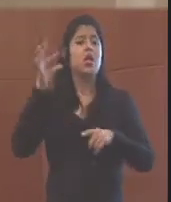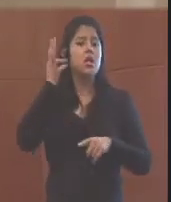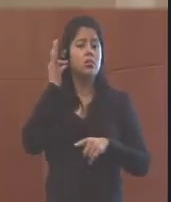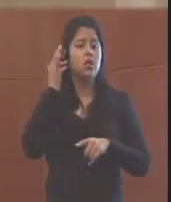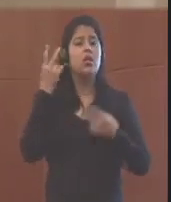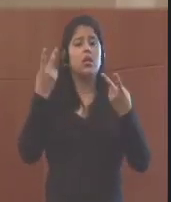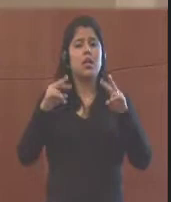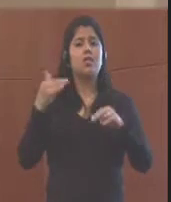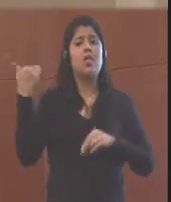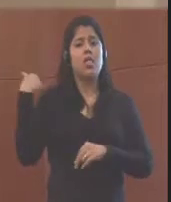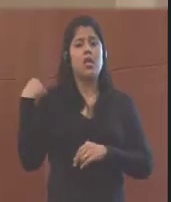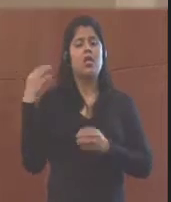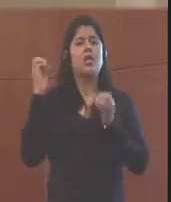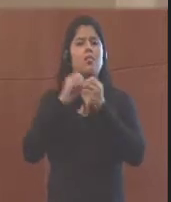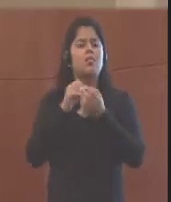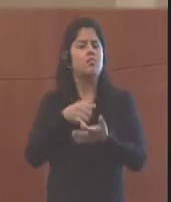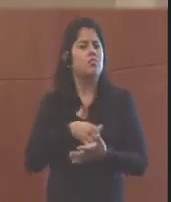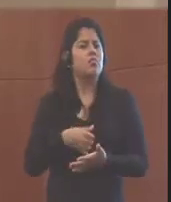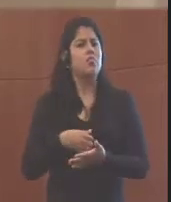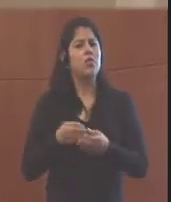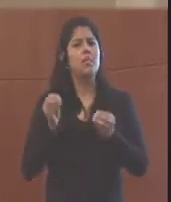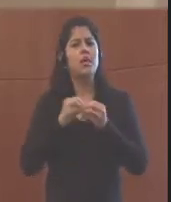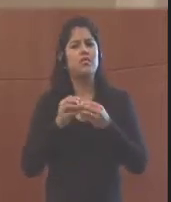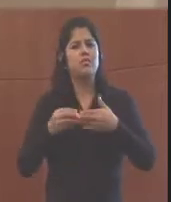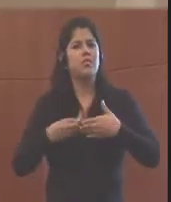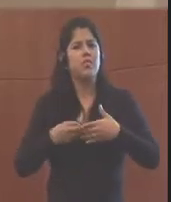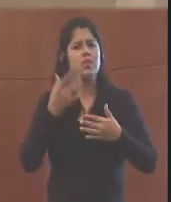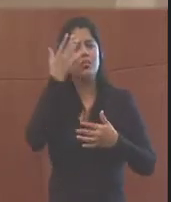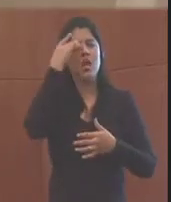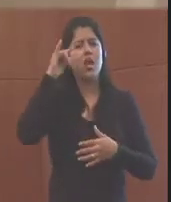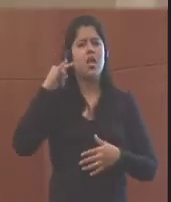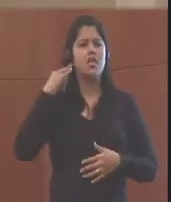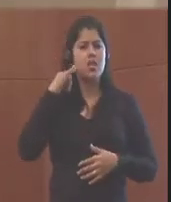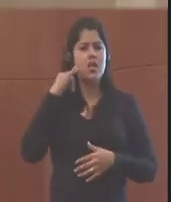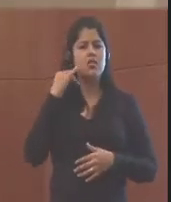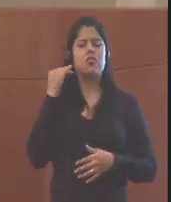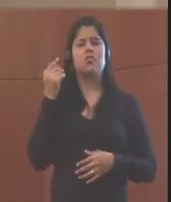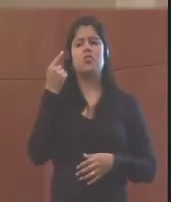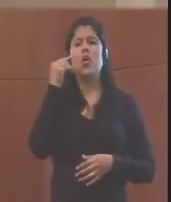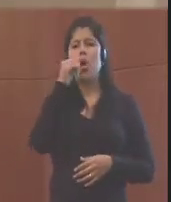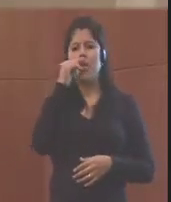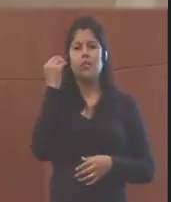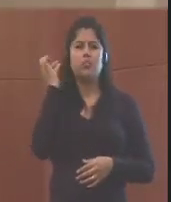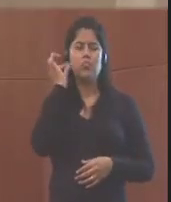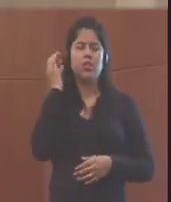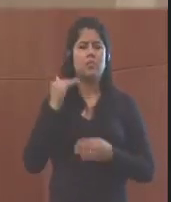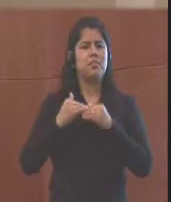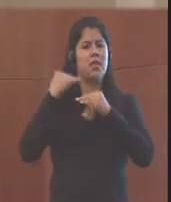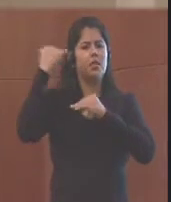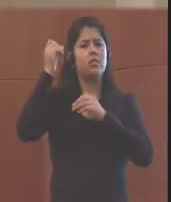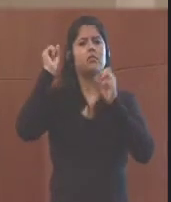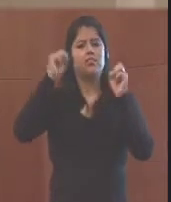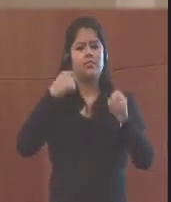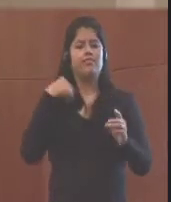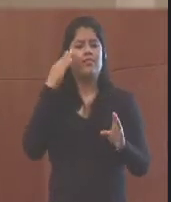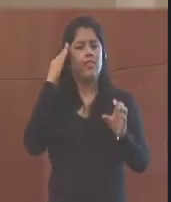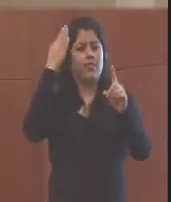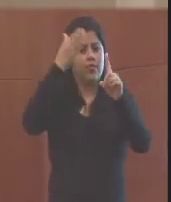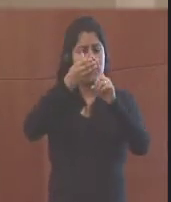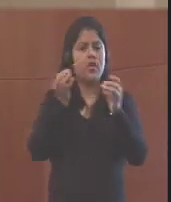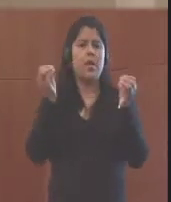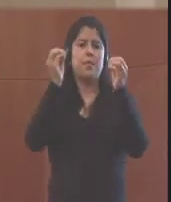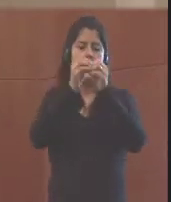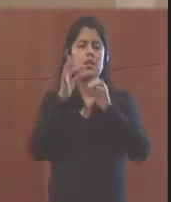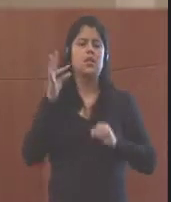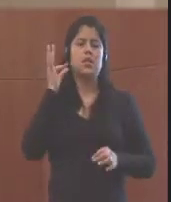tienden a ser las personas más vulnerables, es decir, los niños y las mujeres mayores. Así que tenemos que enfocarnos más en las